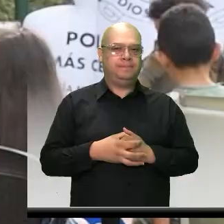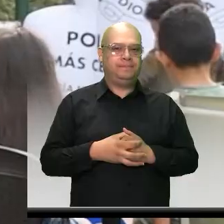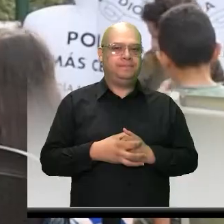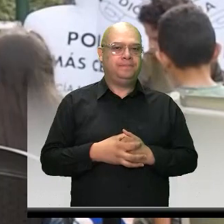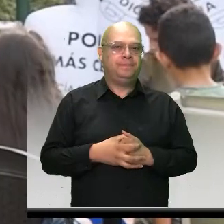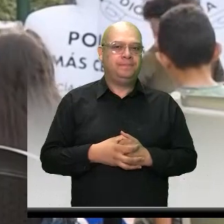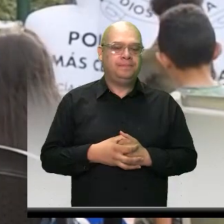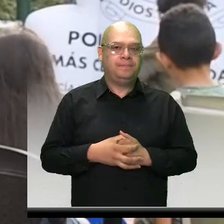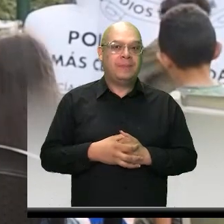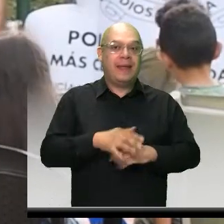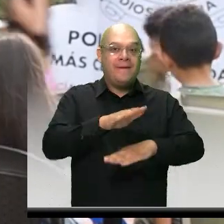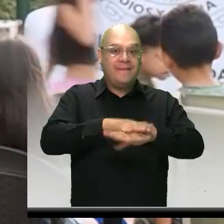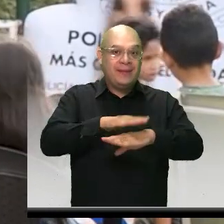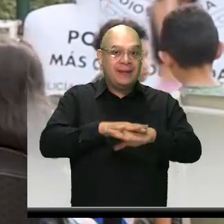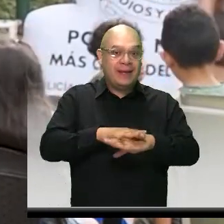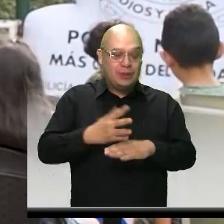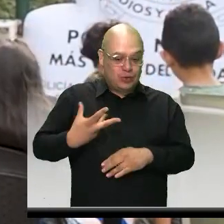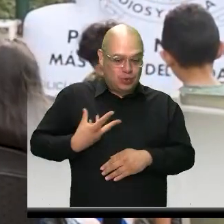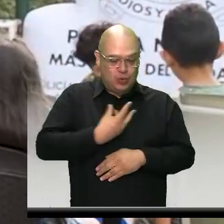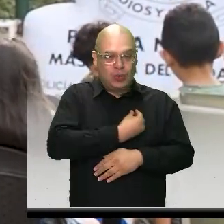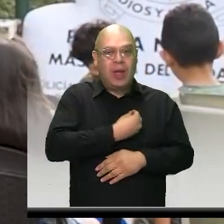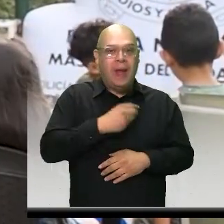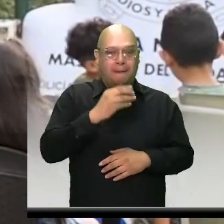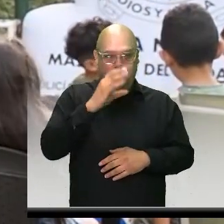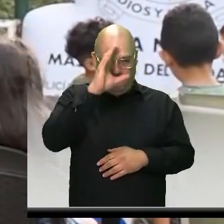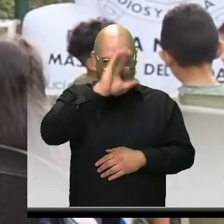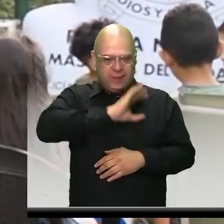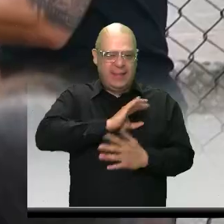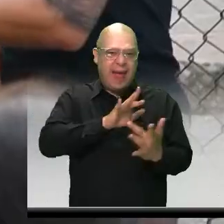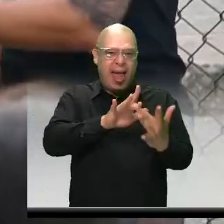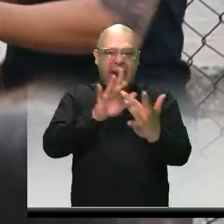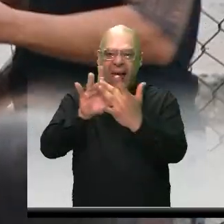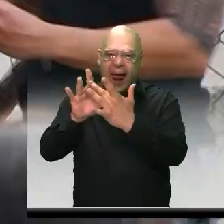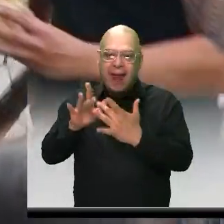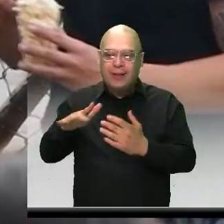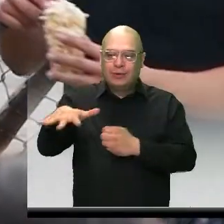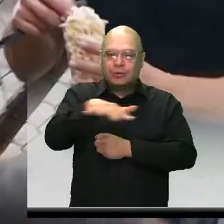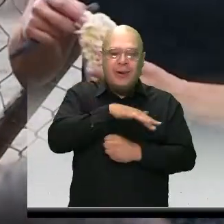Recuerda que somos una policía más cercana a los ciudadanos y a los territorios.